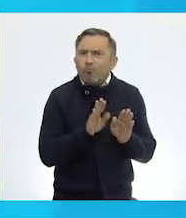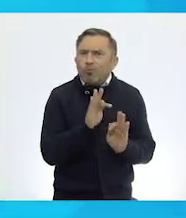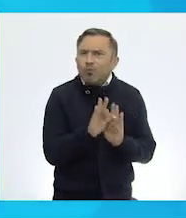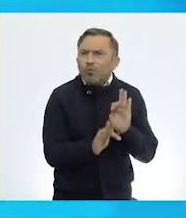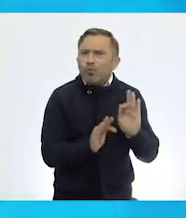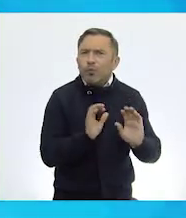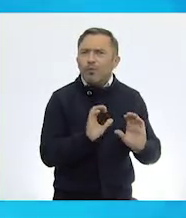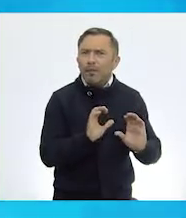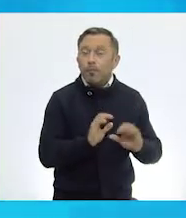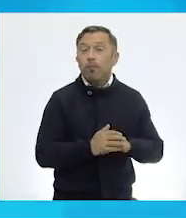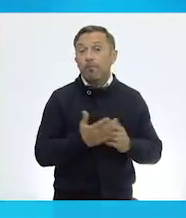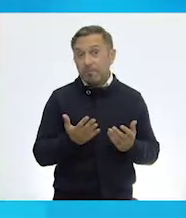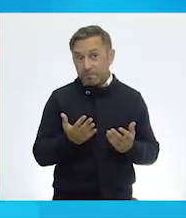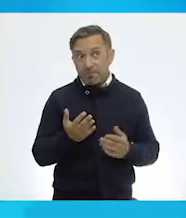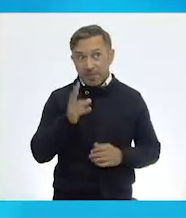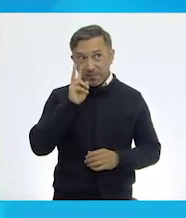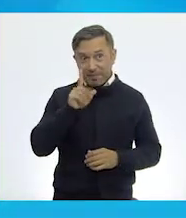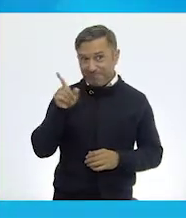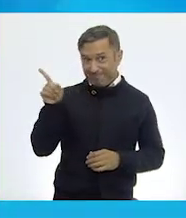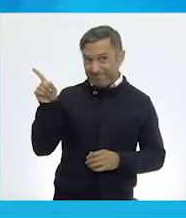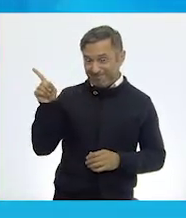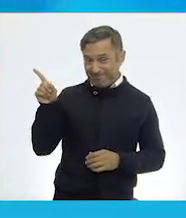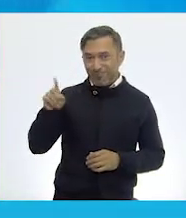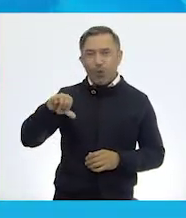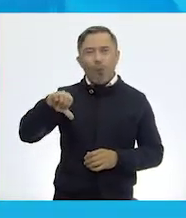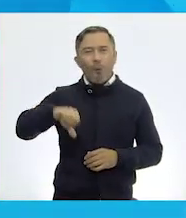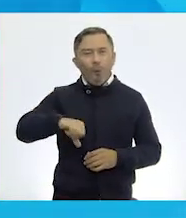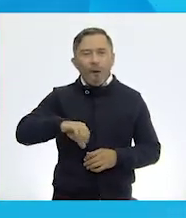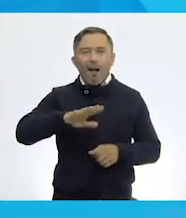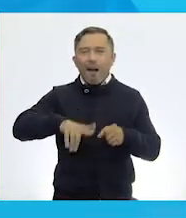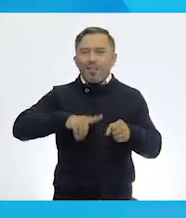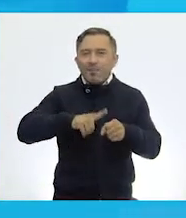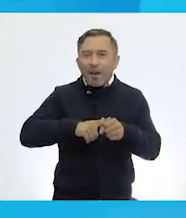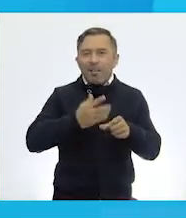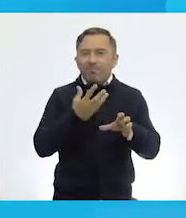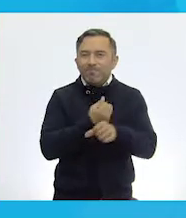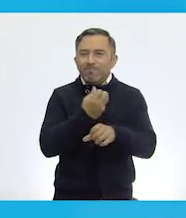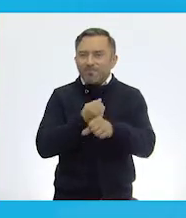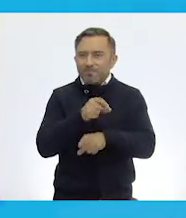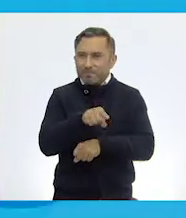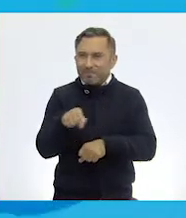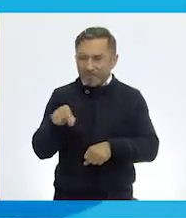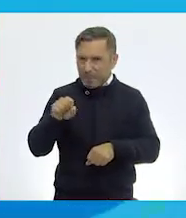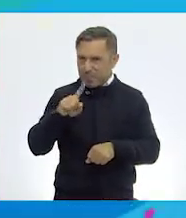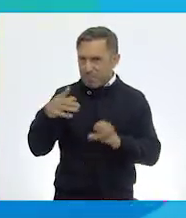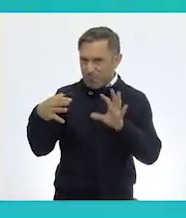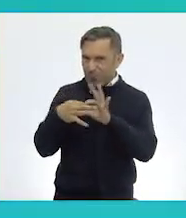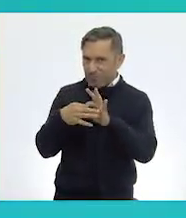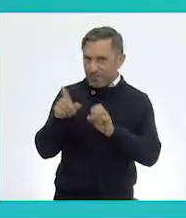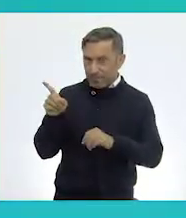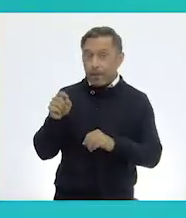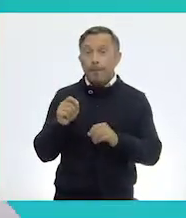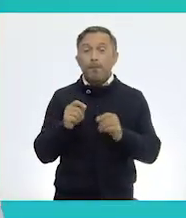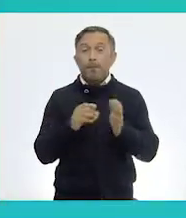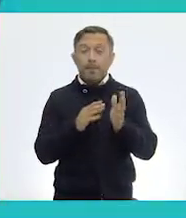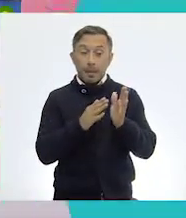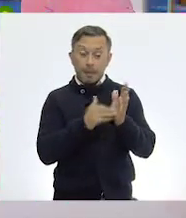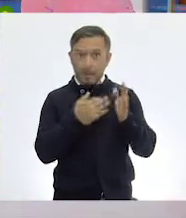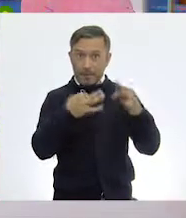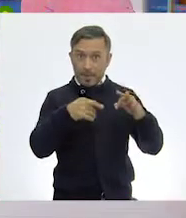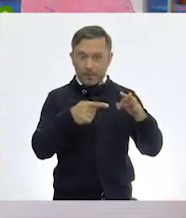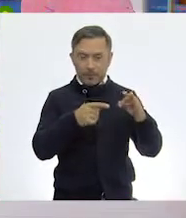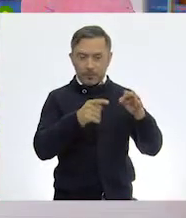o algunos animales de los que hemos estado hablando el día de hoy. Así que vamos a pegar nuestra página del libro en el pizarrón